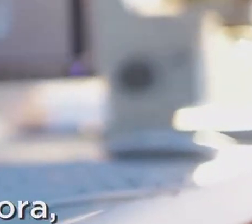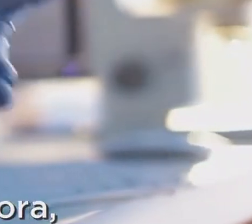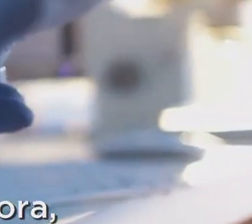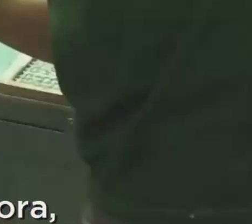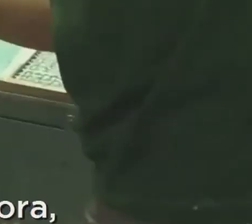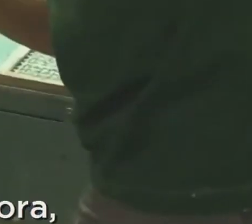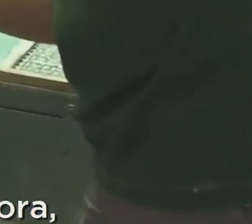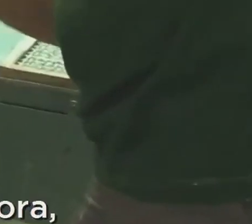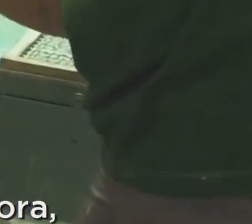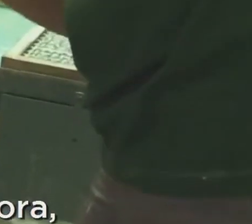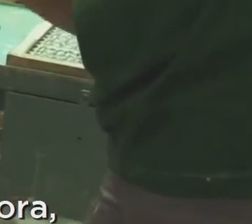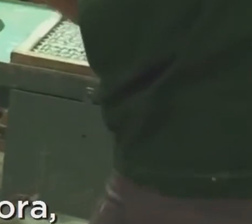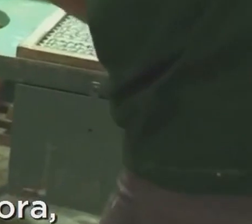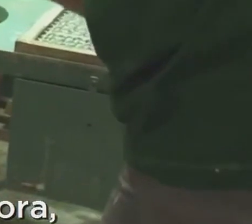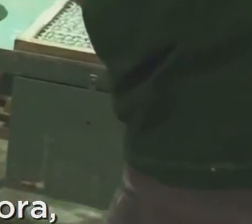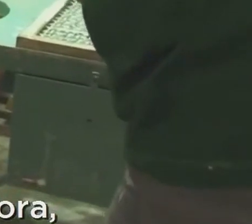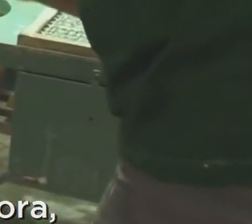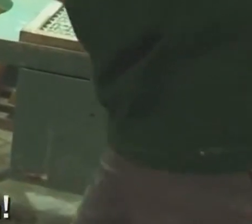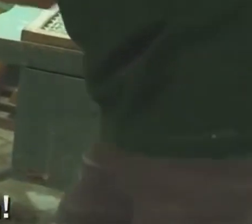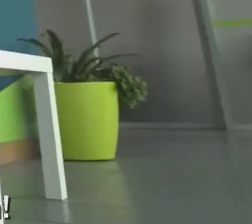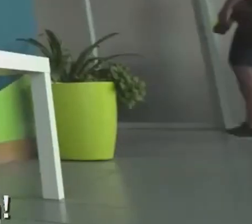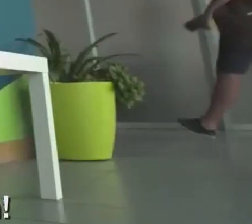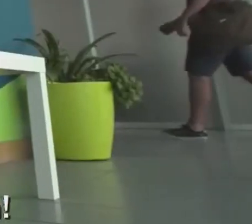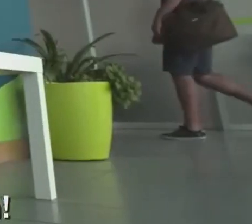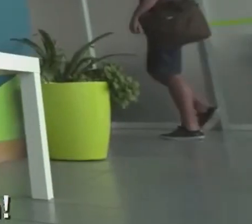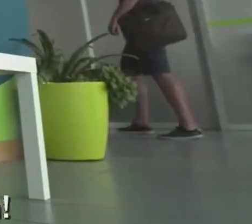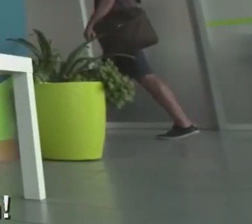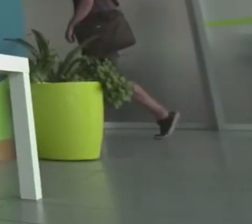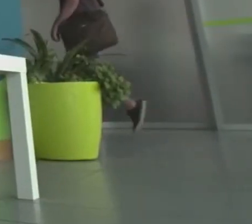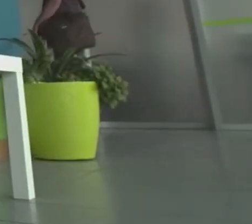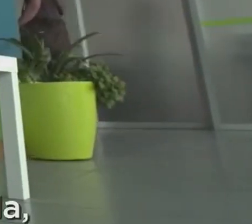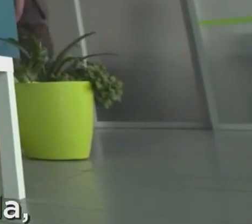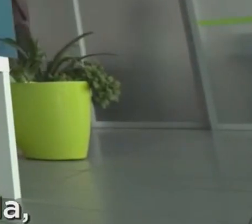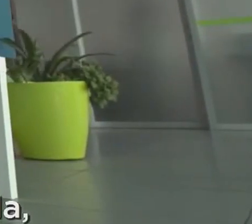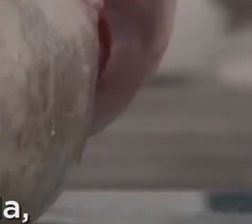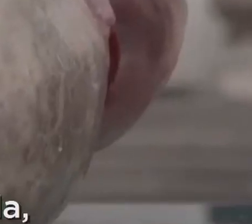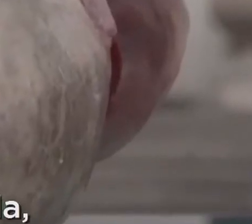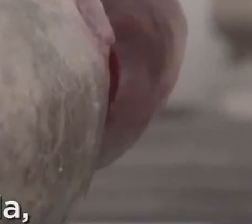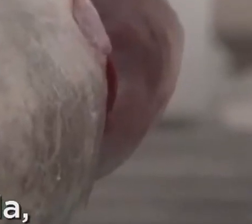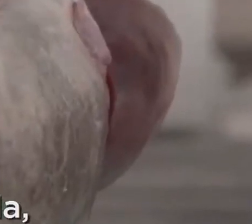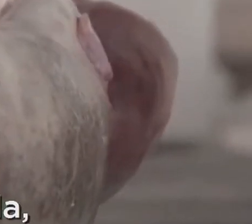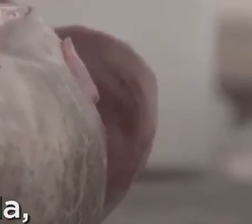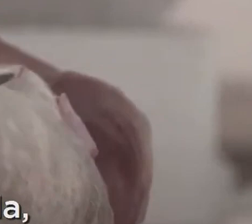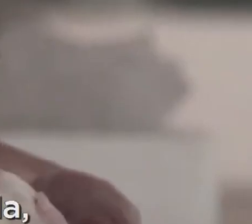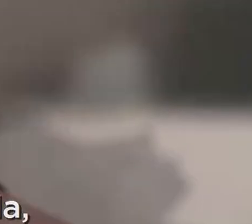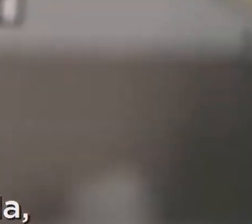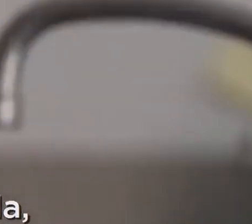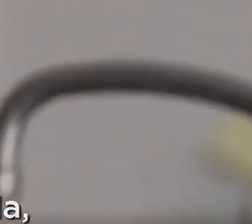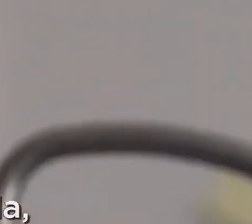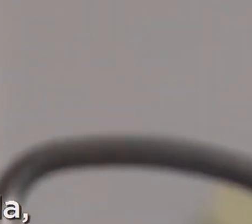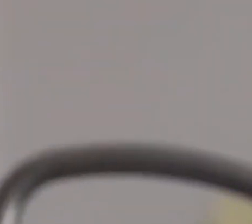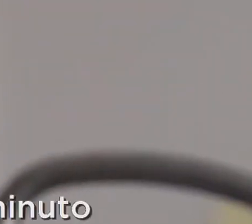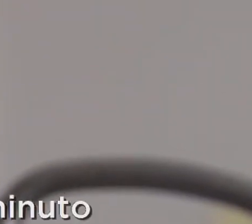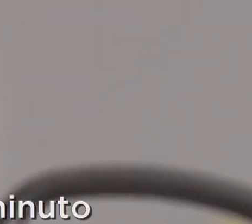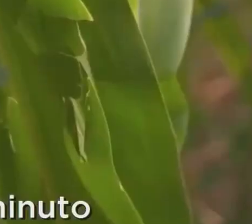Tengo que Eta gara, gara, gara. Trabalhar é uma tradição que nunca vai passar